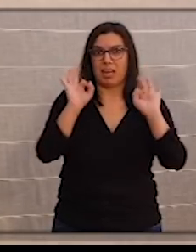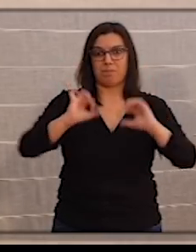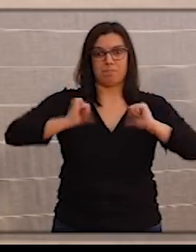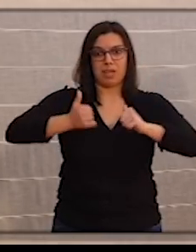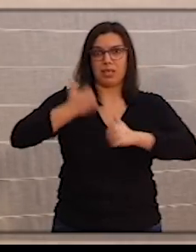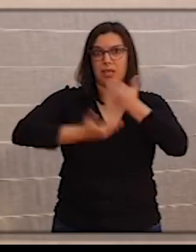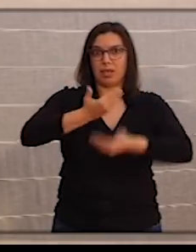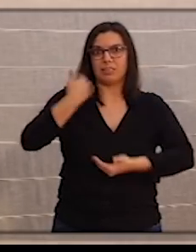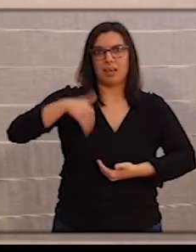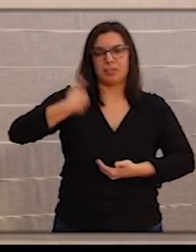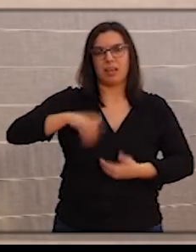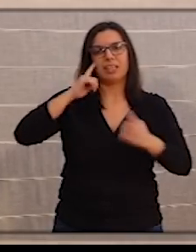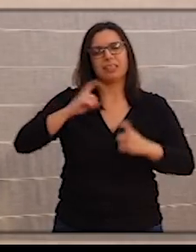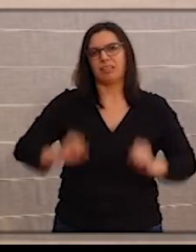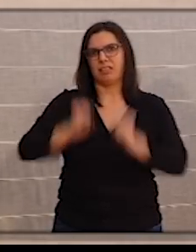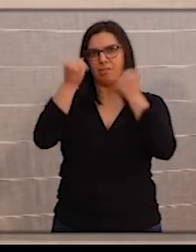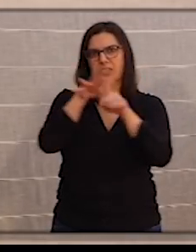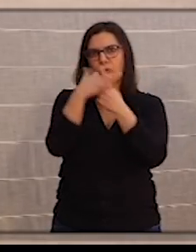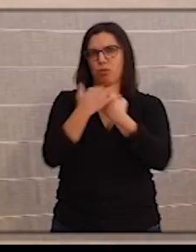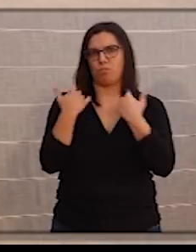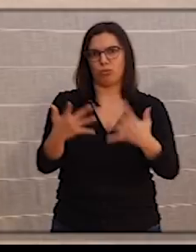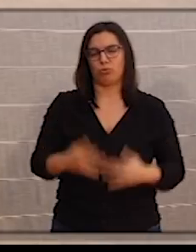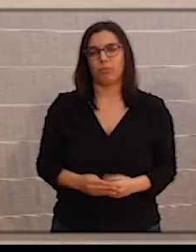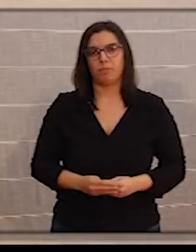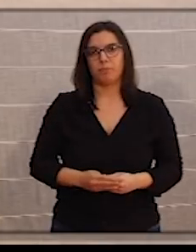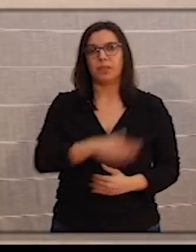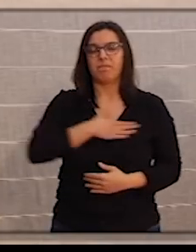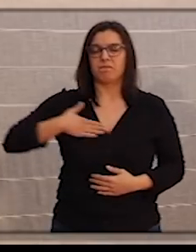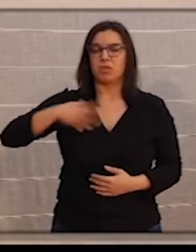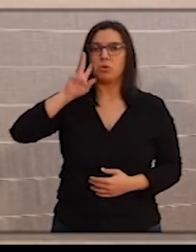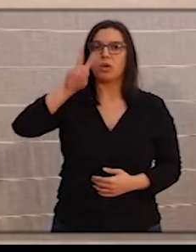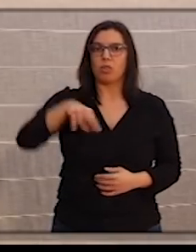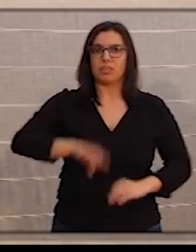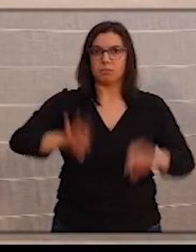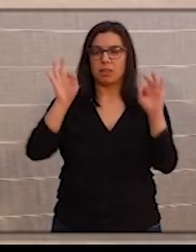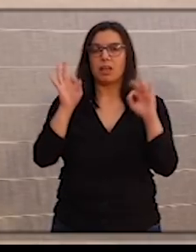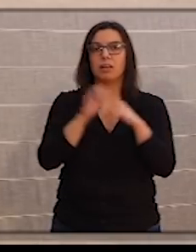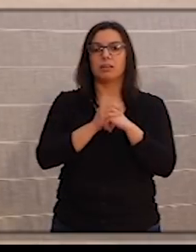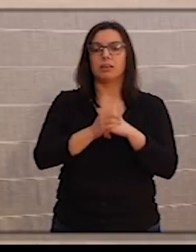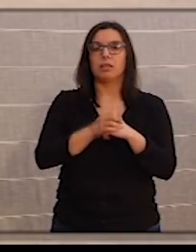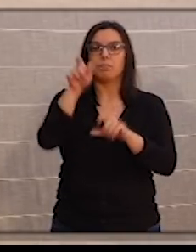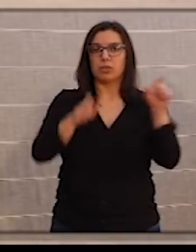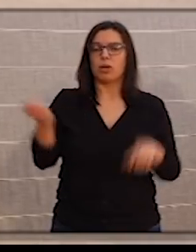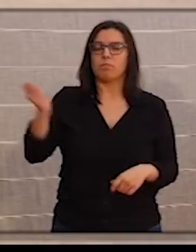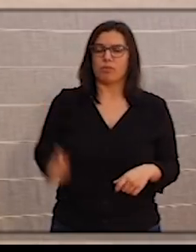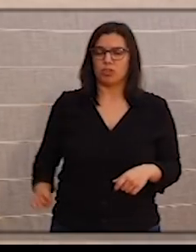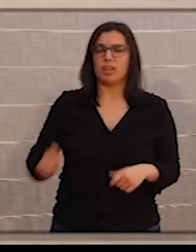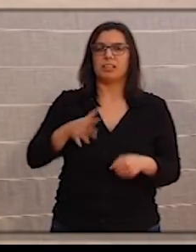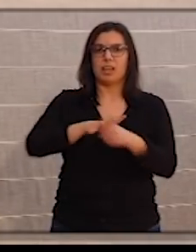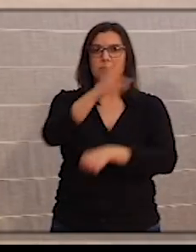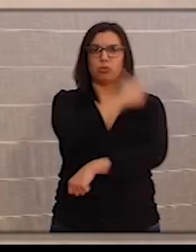marcha nos saquen de esta situación. Quiero hacer un reconocimiento especial a los profesionales de la sanidad.